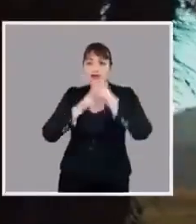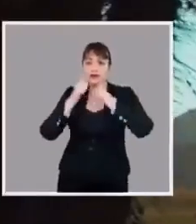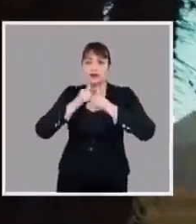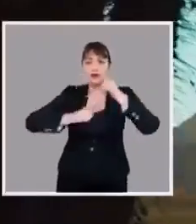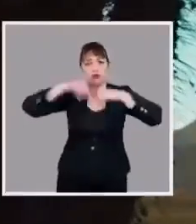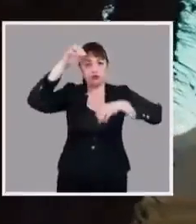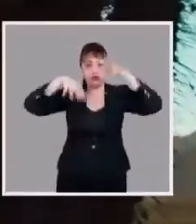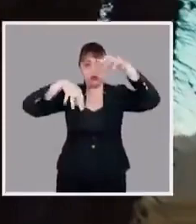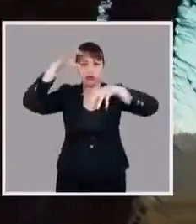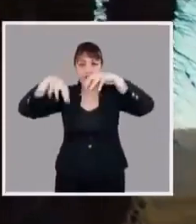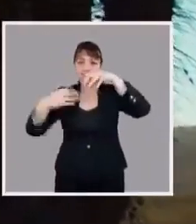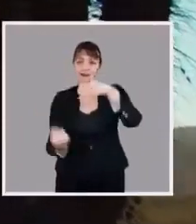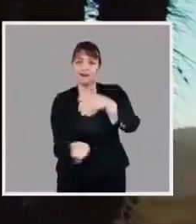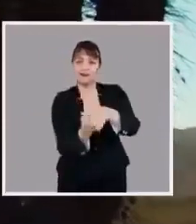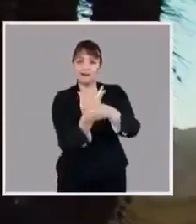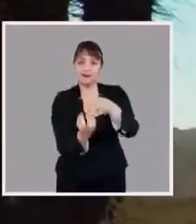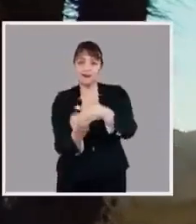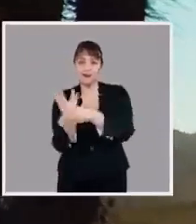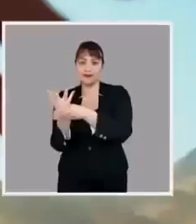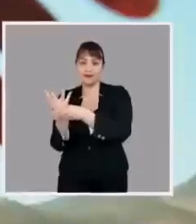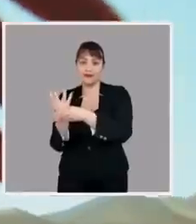riegue estos suelos para florecer.